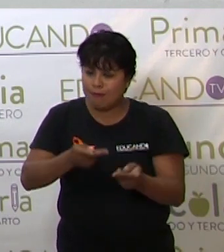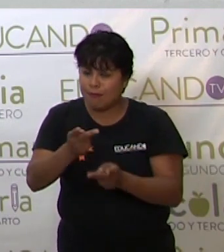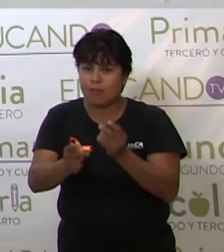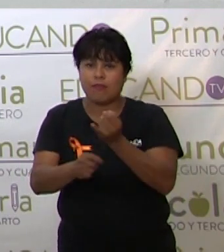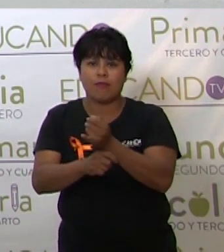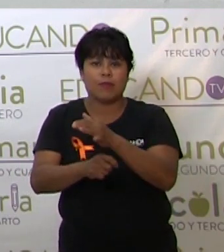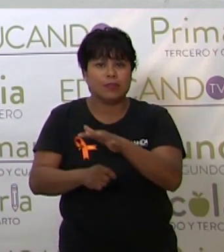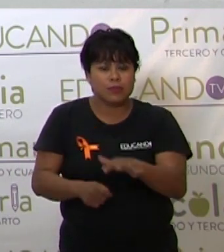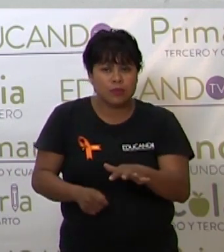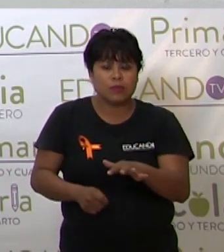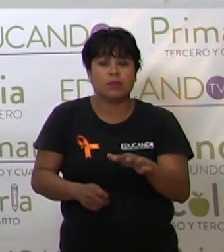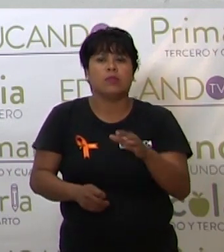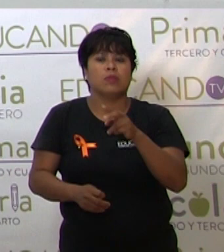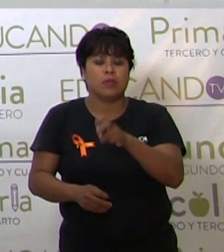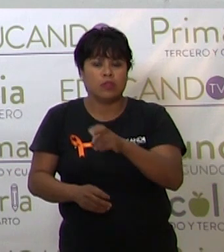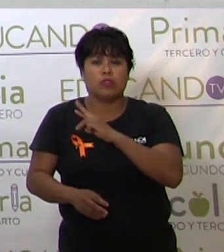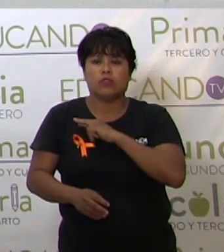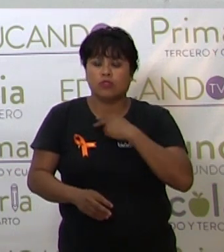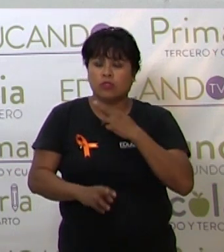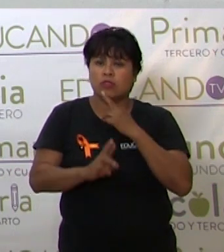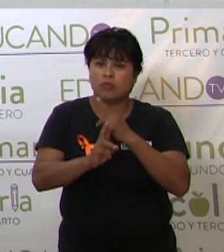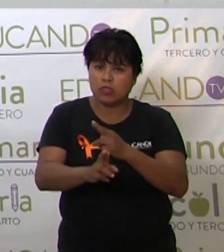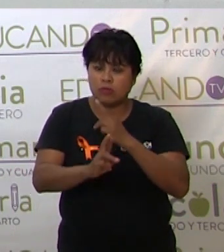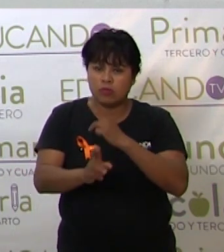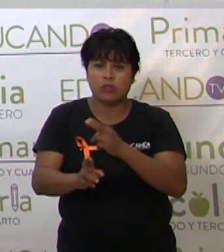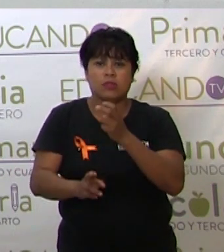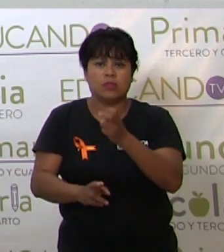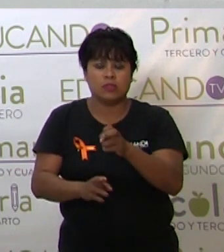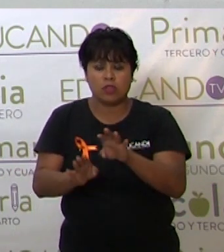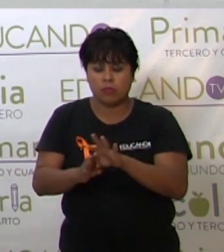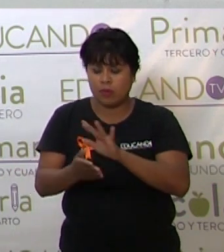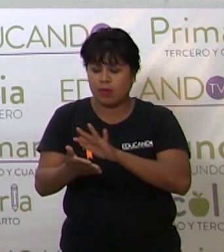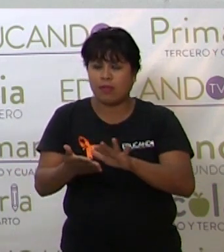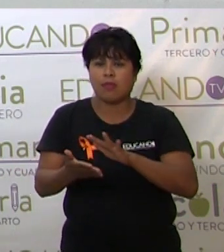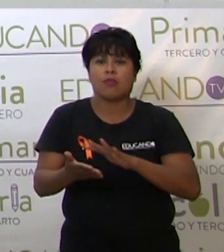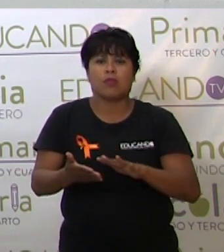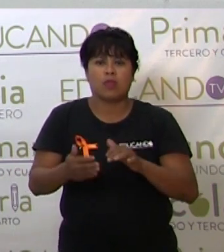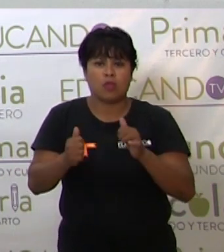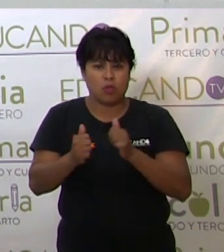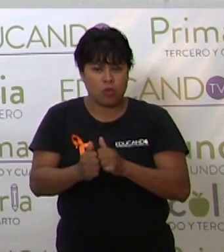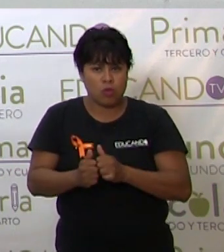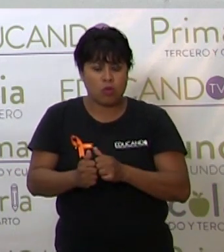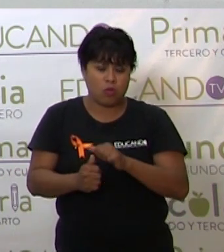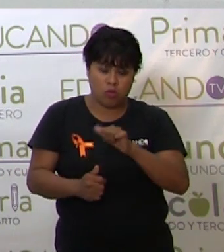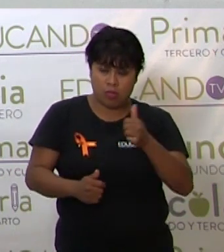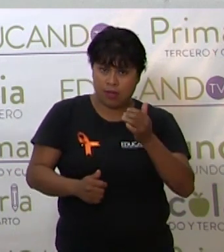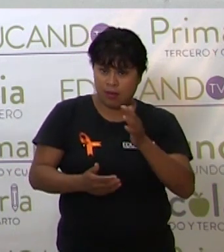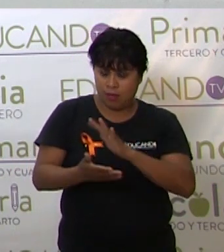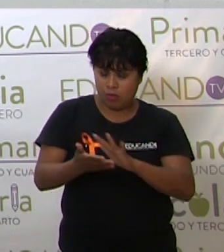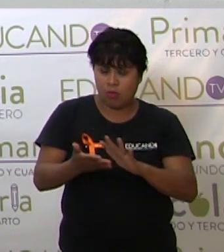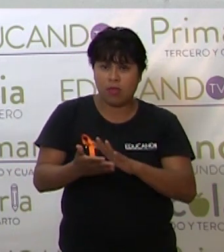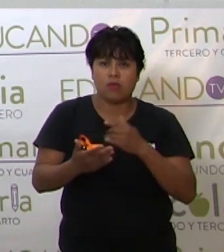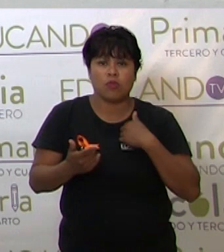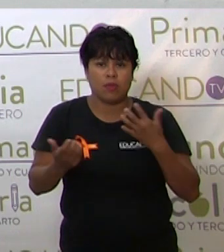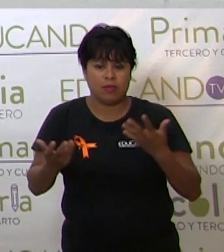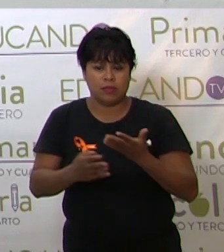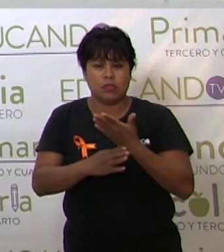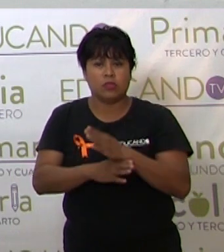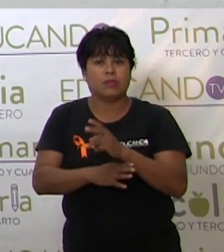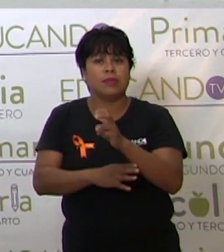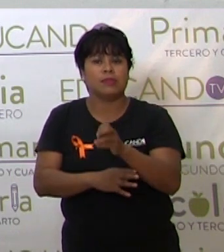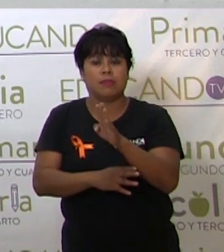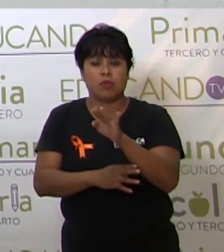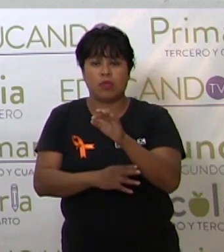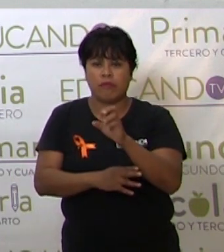información la contestamos y la sacamos de la lectura, fue una larga lectura que yo hice acerca de la biografía